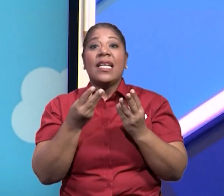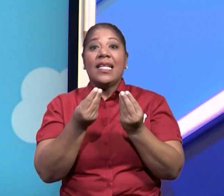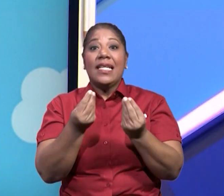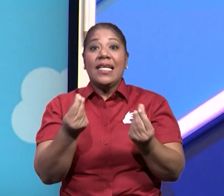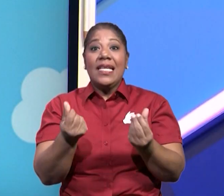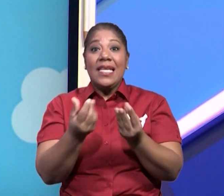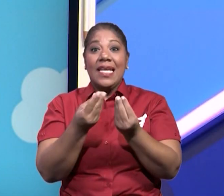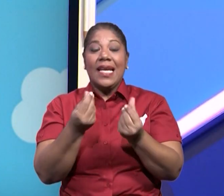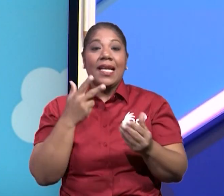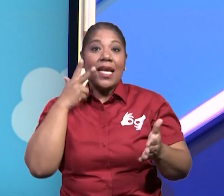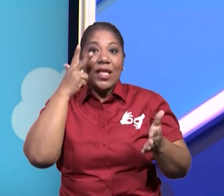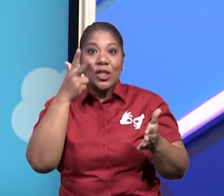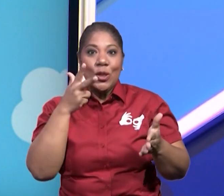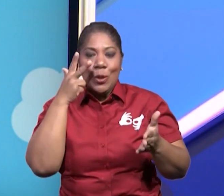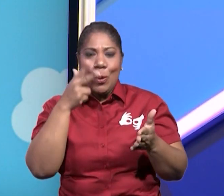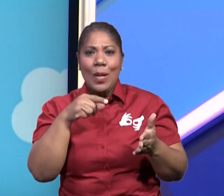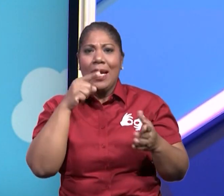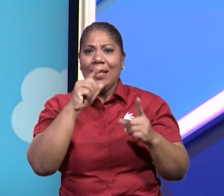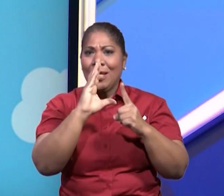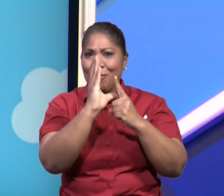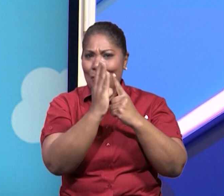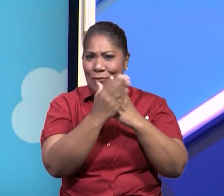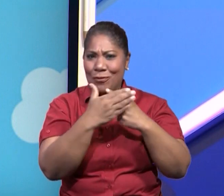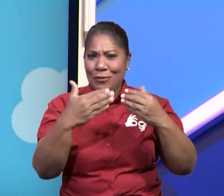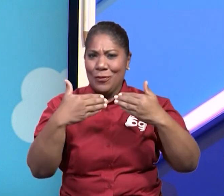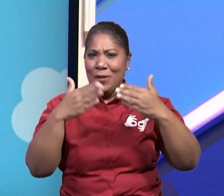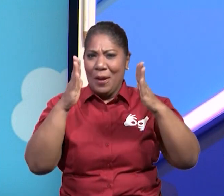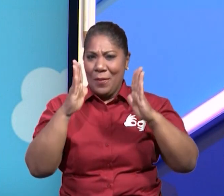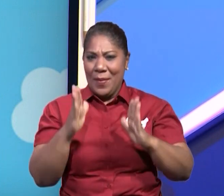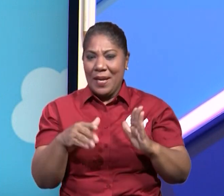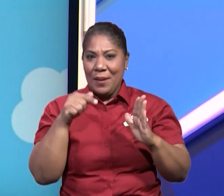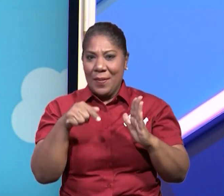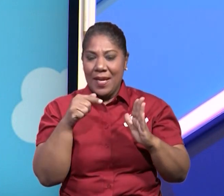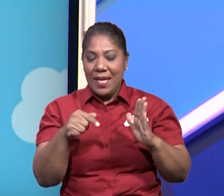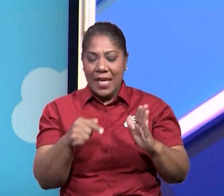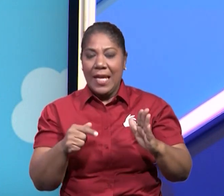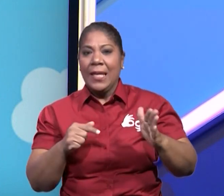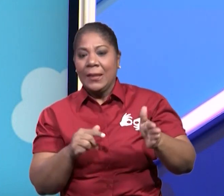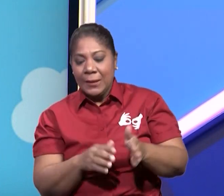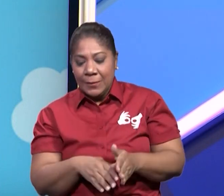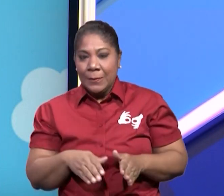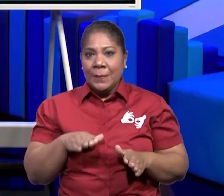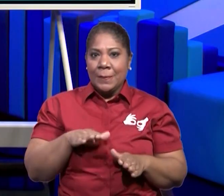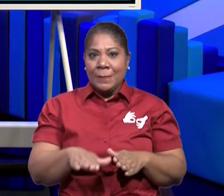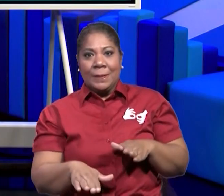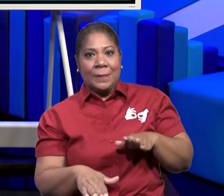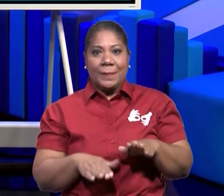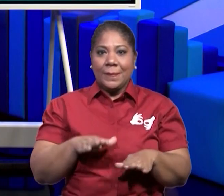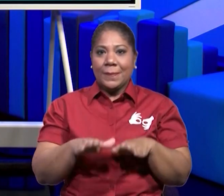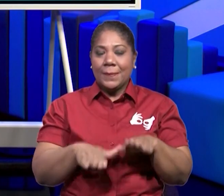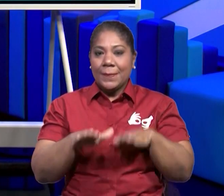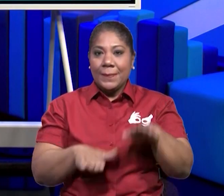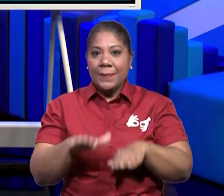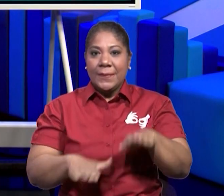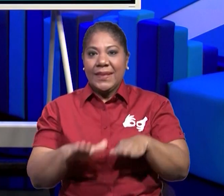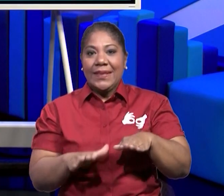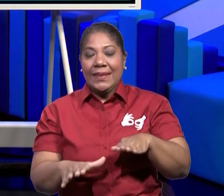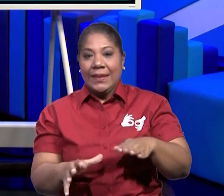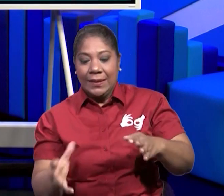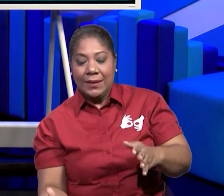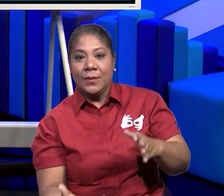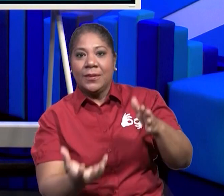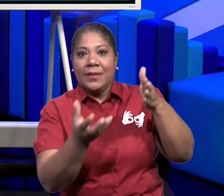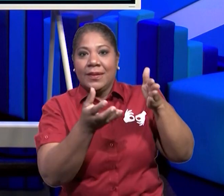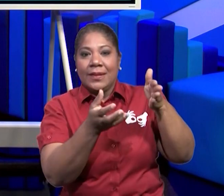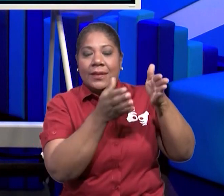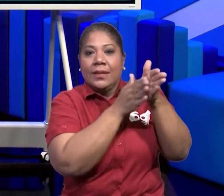Les había mencionado que cuando nosotros vamos a hacer el barro, lo ponemos en el suelo y